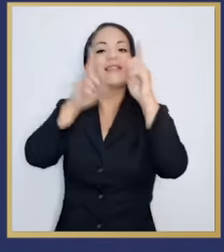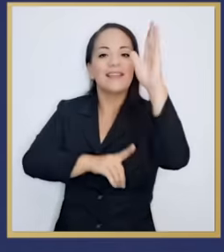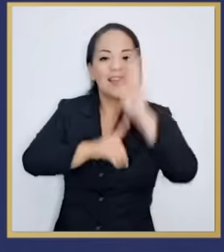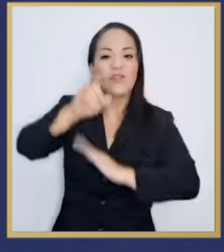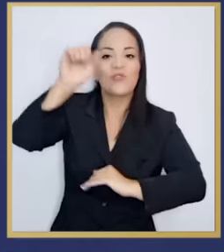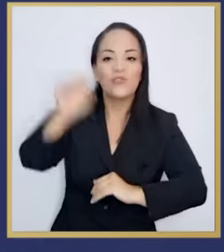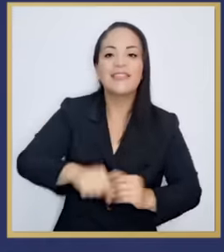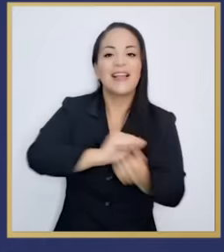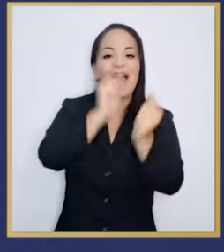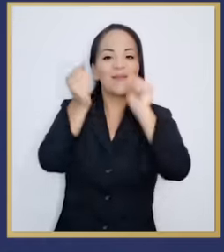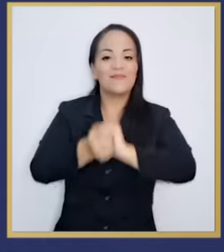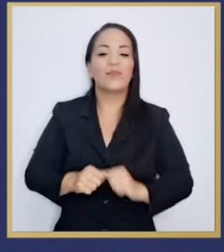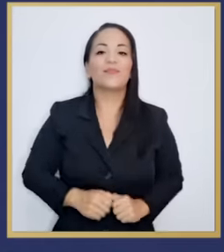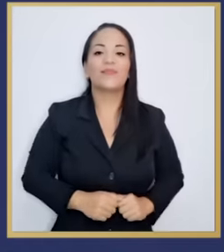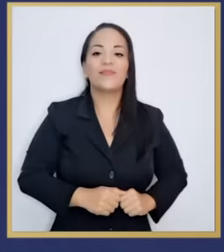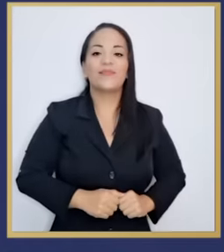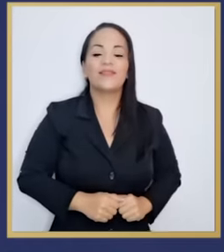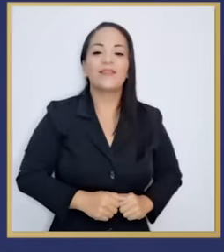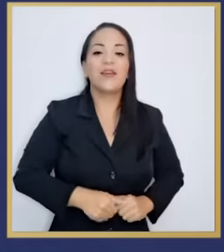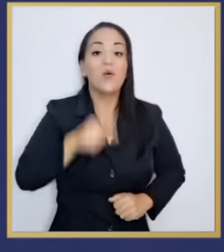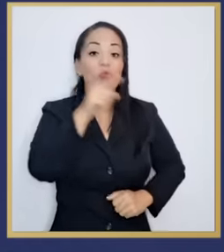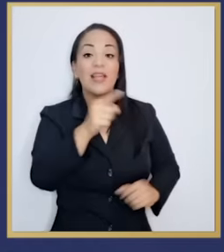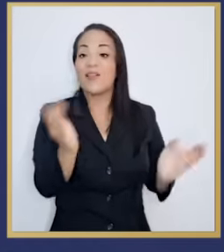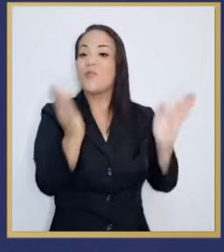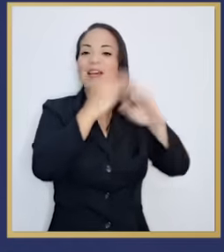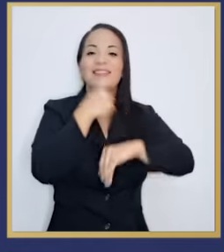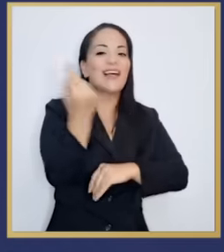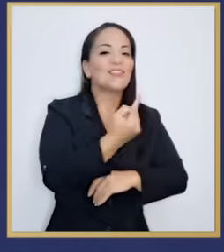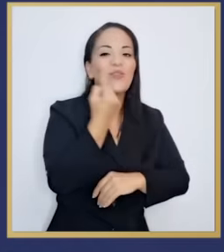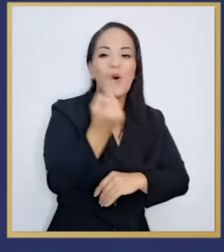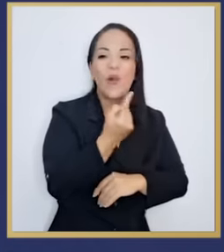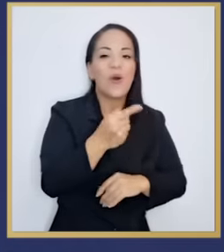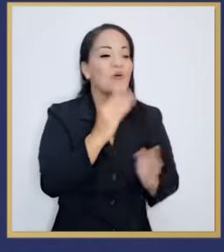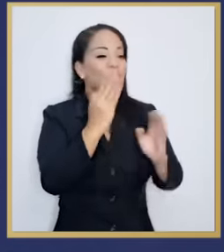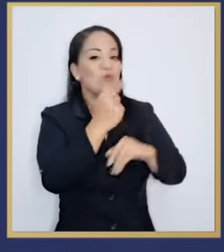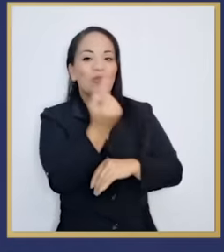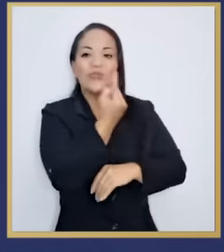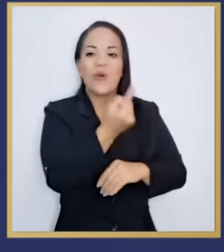cambios. No está solo, no está solo.